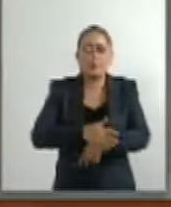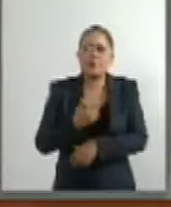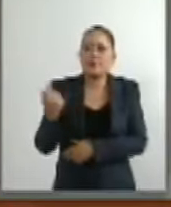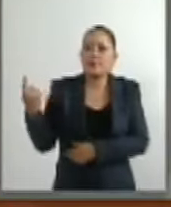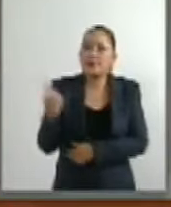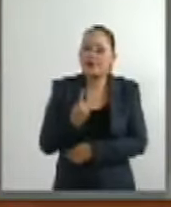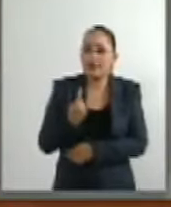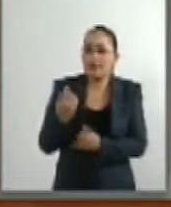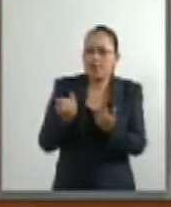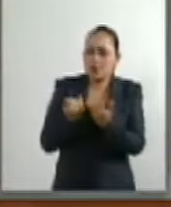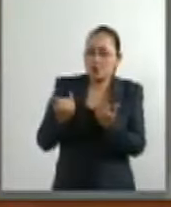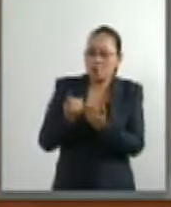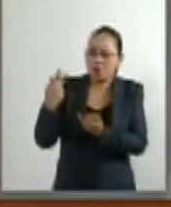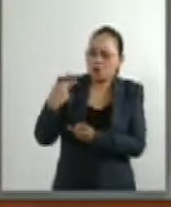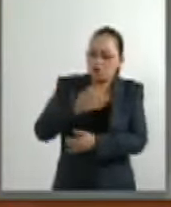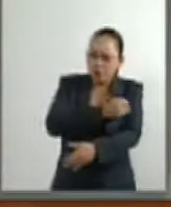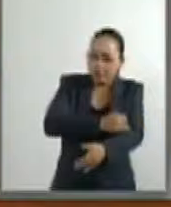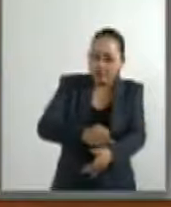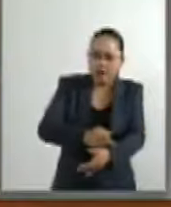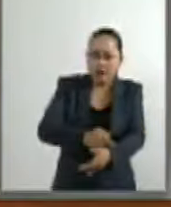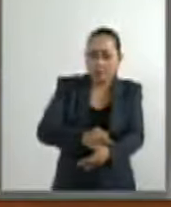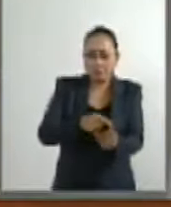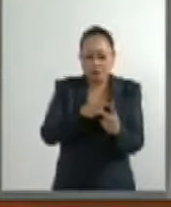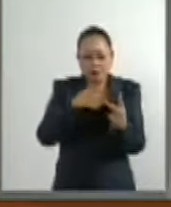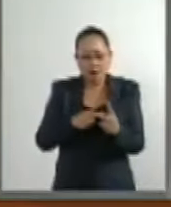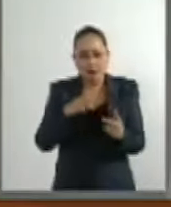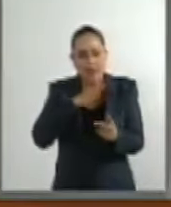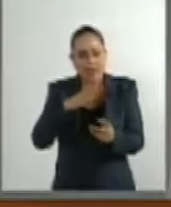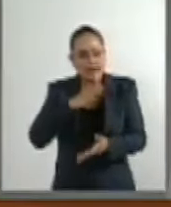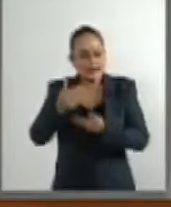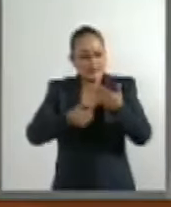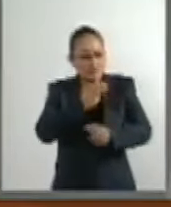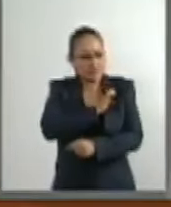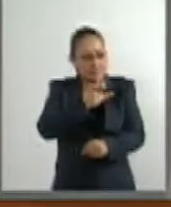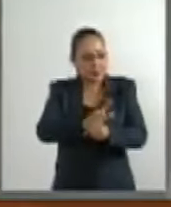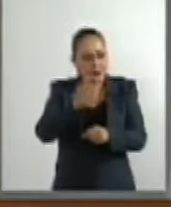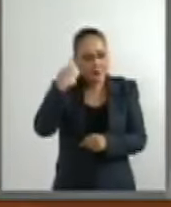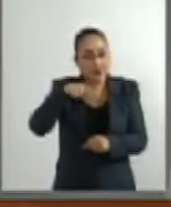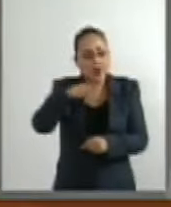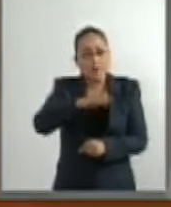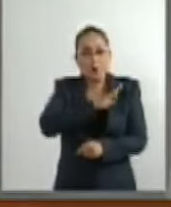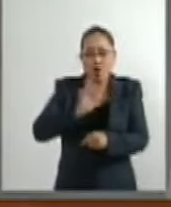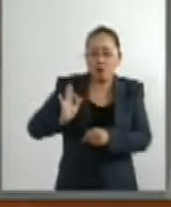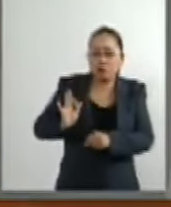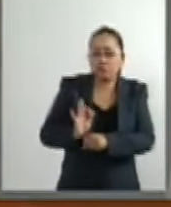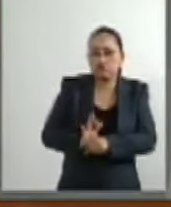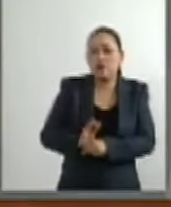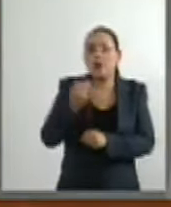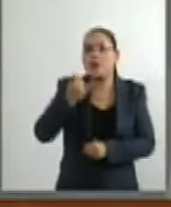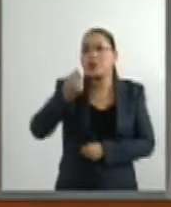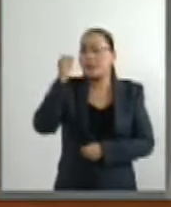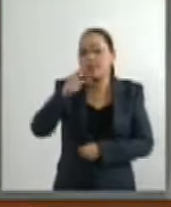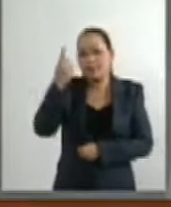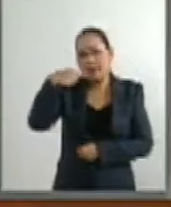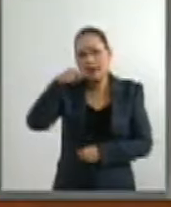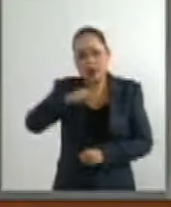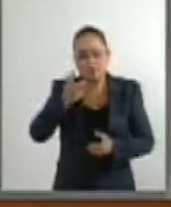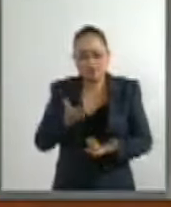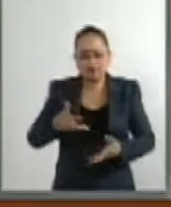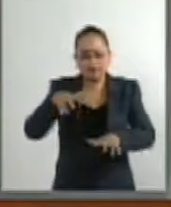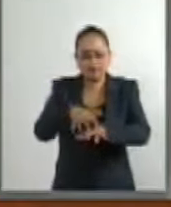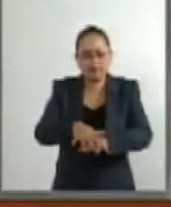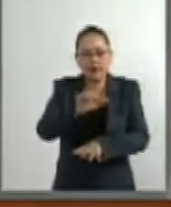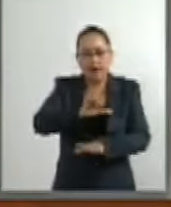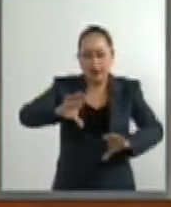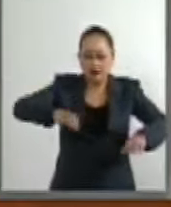y sus familias requieren de servicios especializados para su protección y plena integración